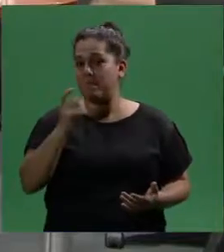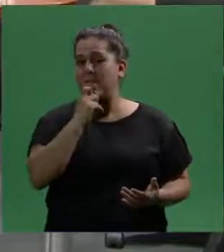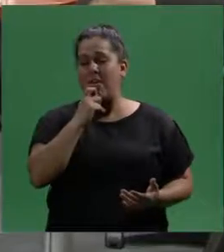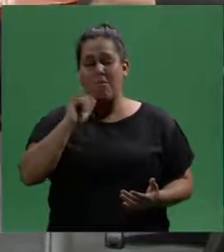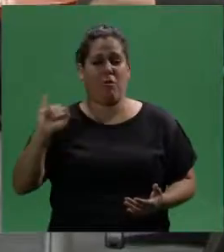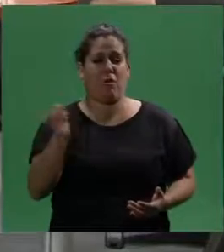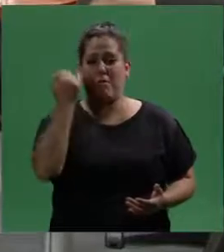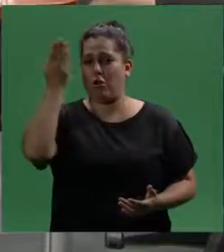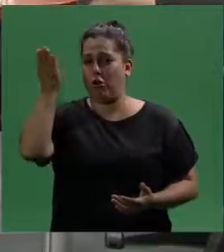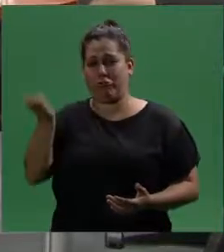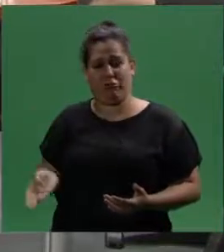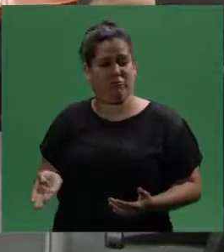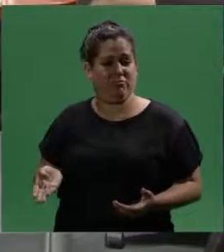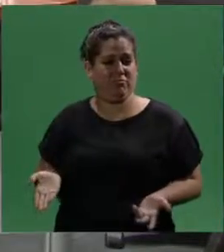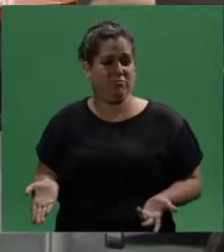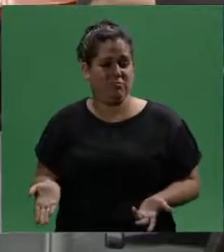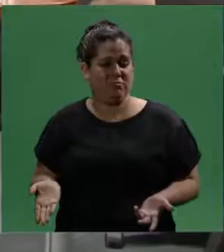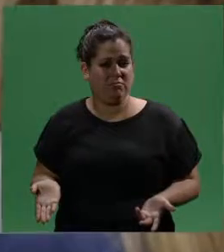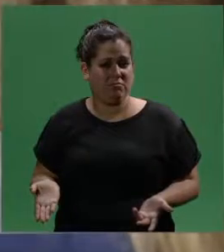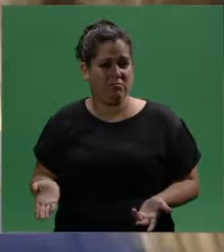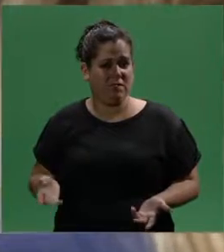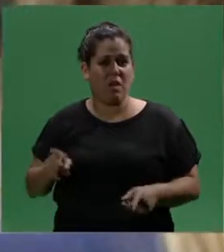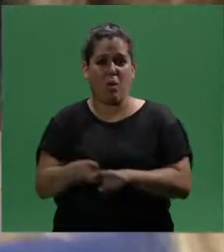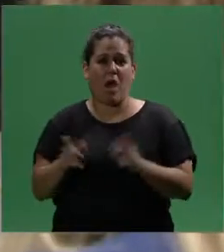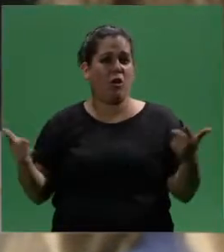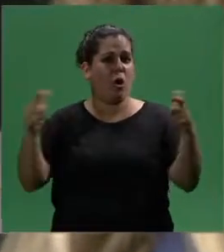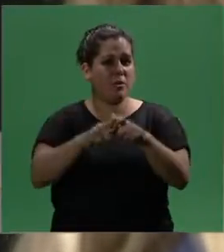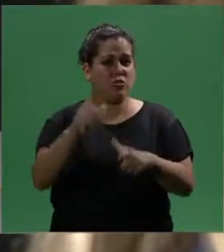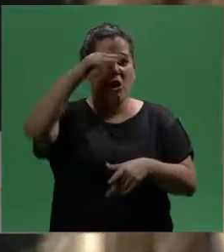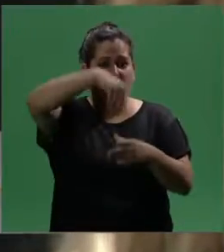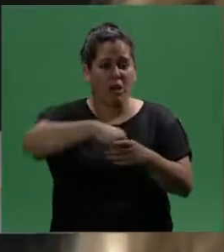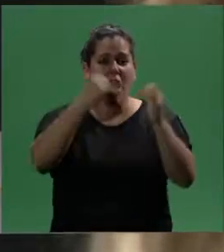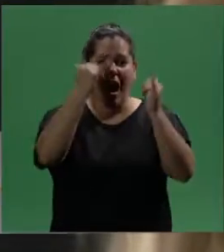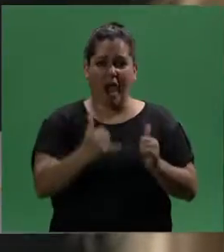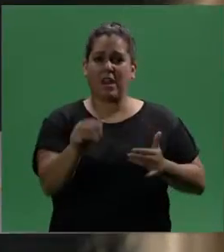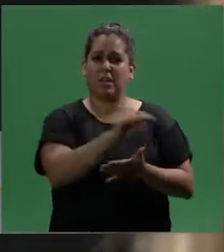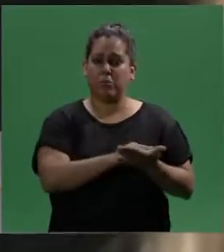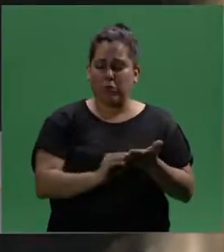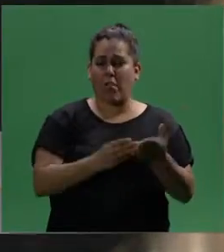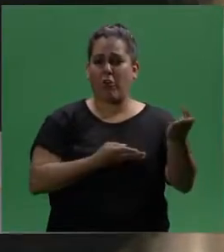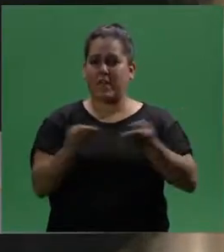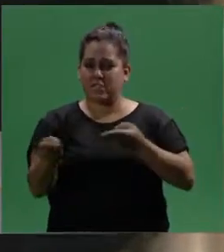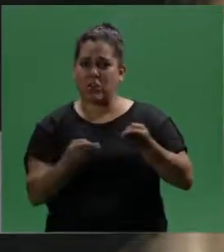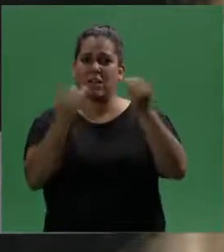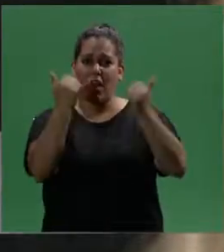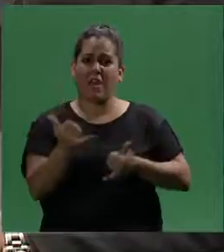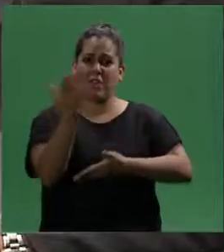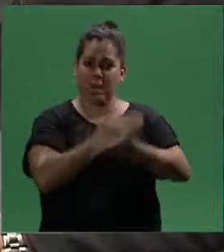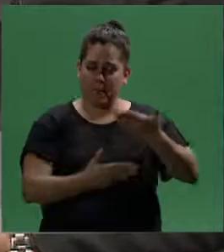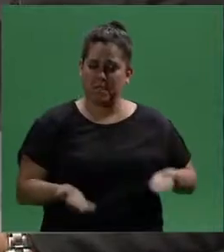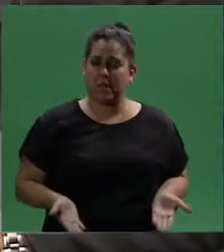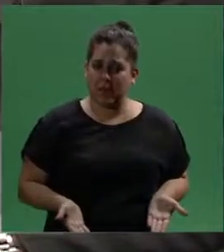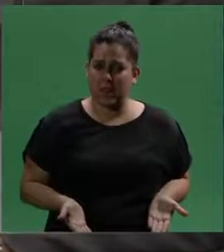no hay mejor ejemplo, más allá de que en la comisión existen legisladores que son personas con